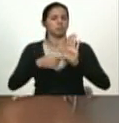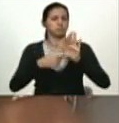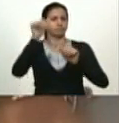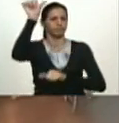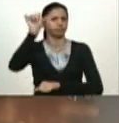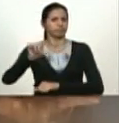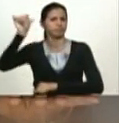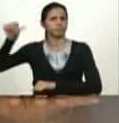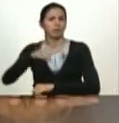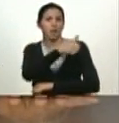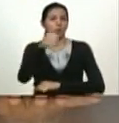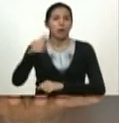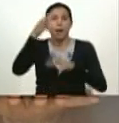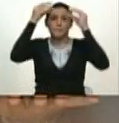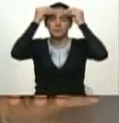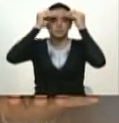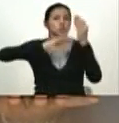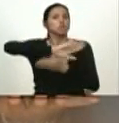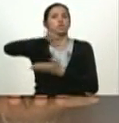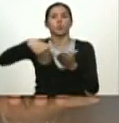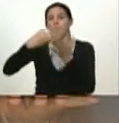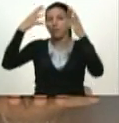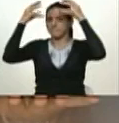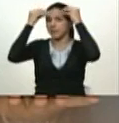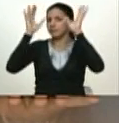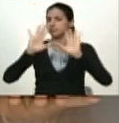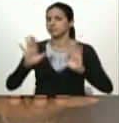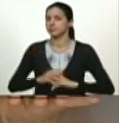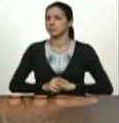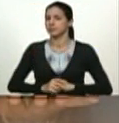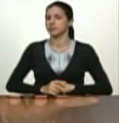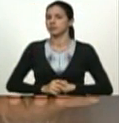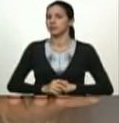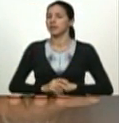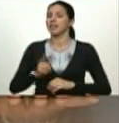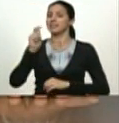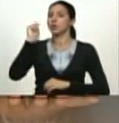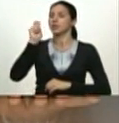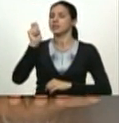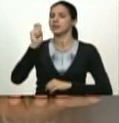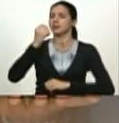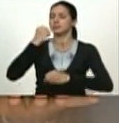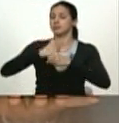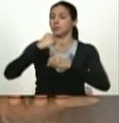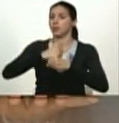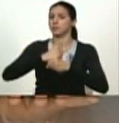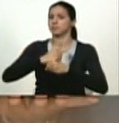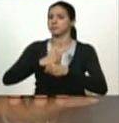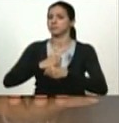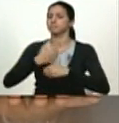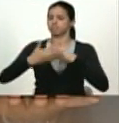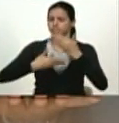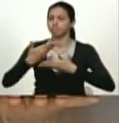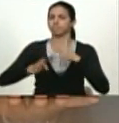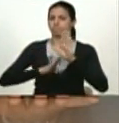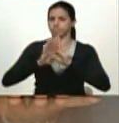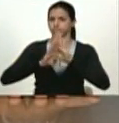ahí aprendemos todo y ahí construimos este pensamiento en la teoría y en la acción lo vamos construyendo